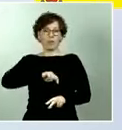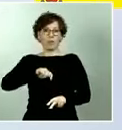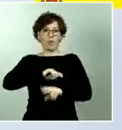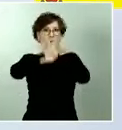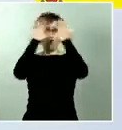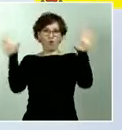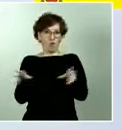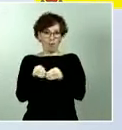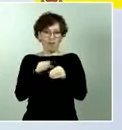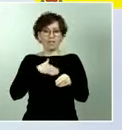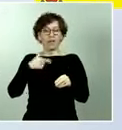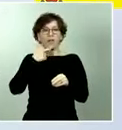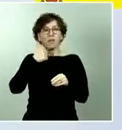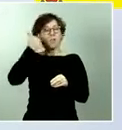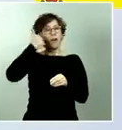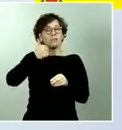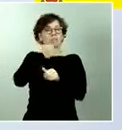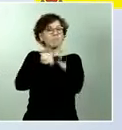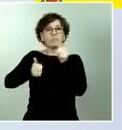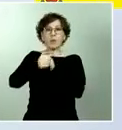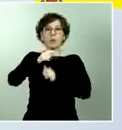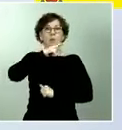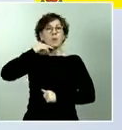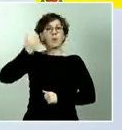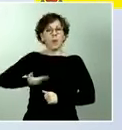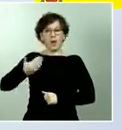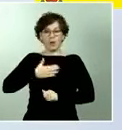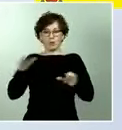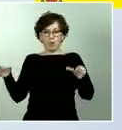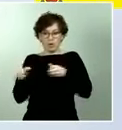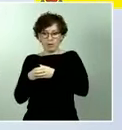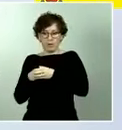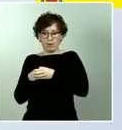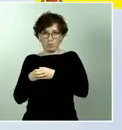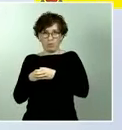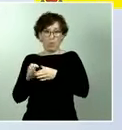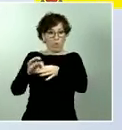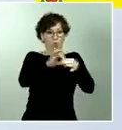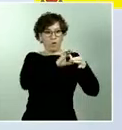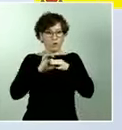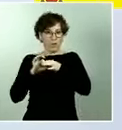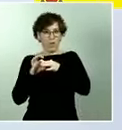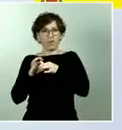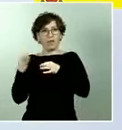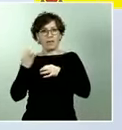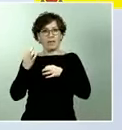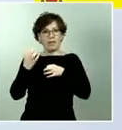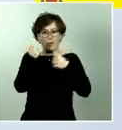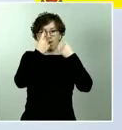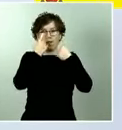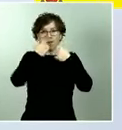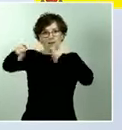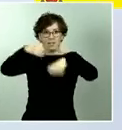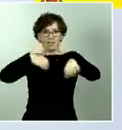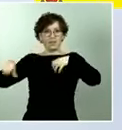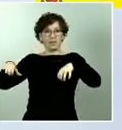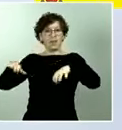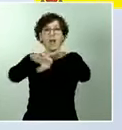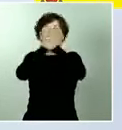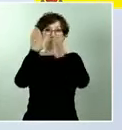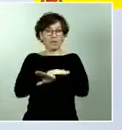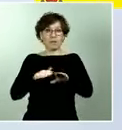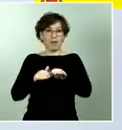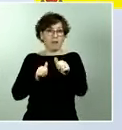la de la unidad de fuerzas frente a la adversidad, la que en definitiva primará al espacio público compartido